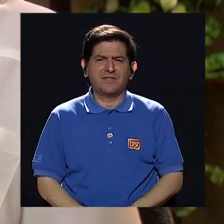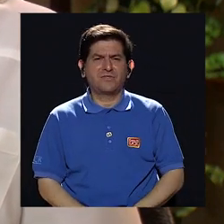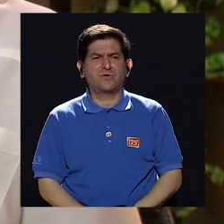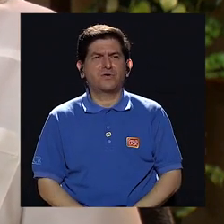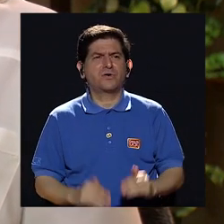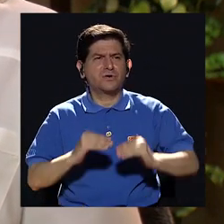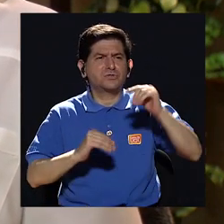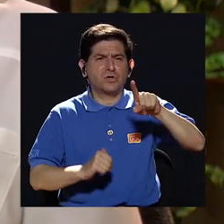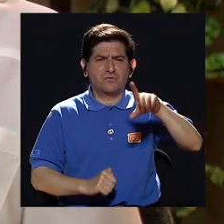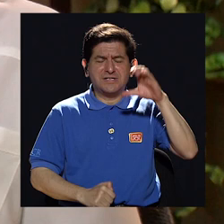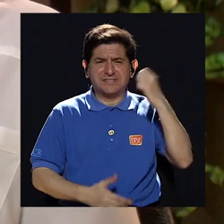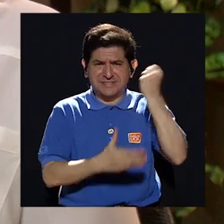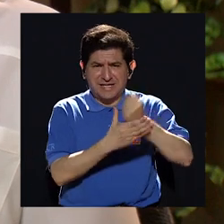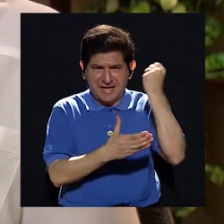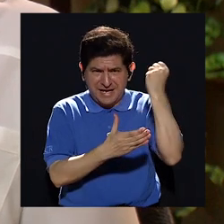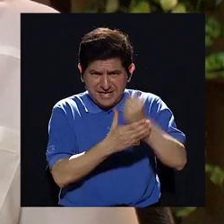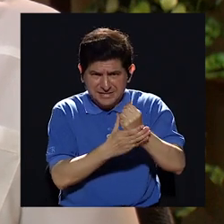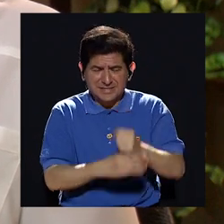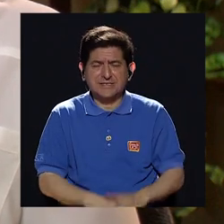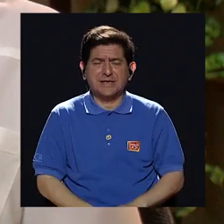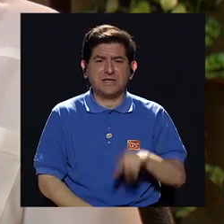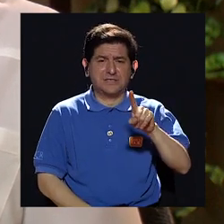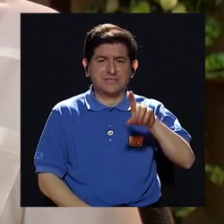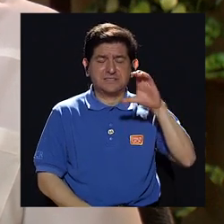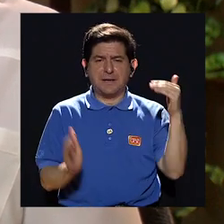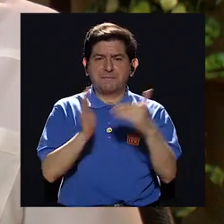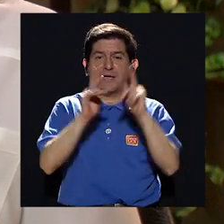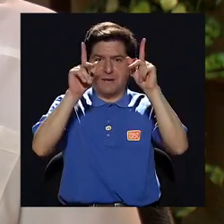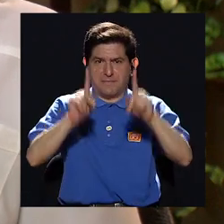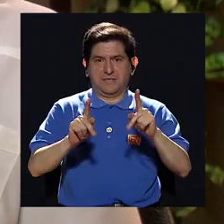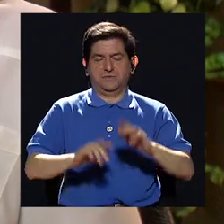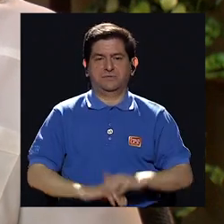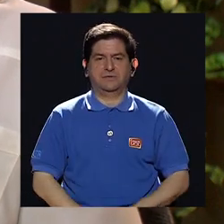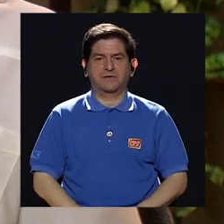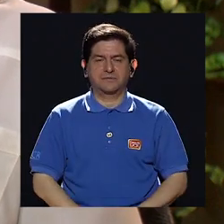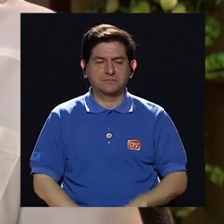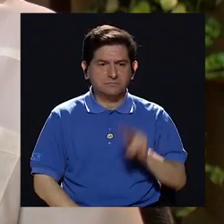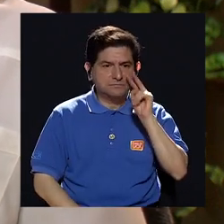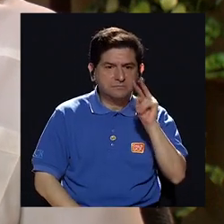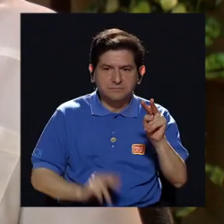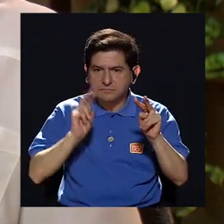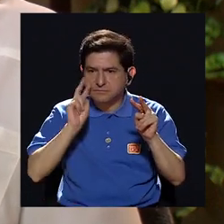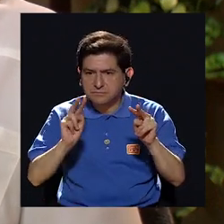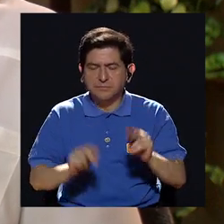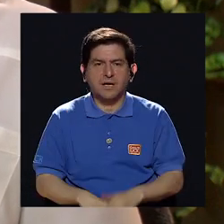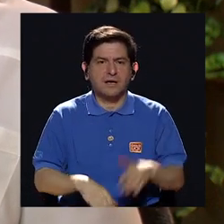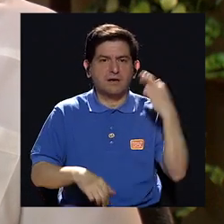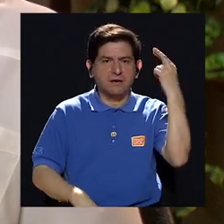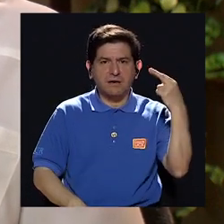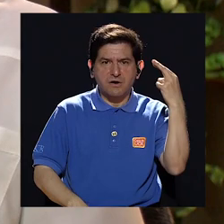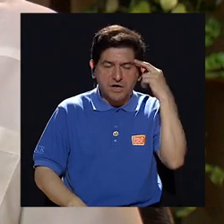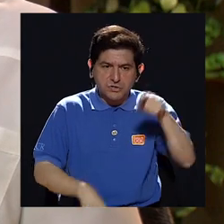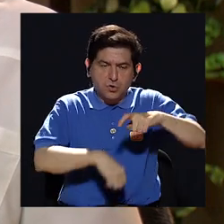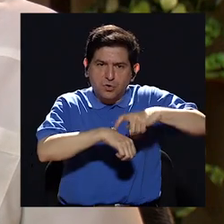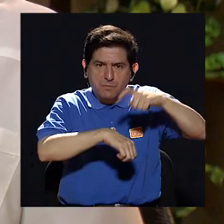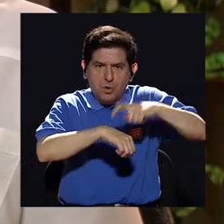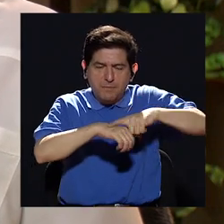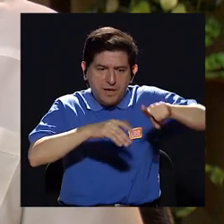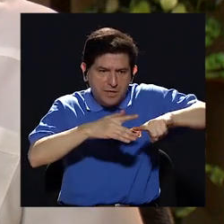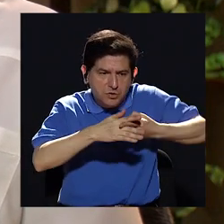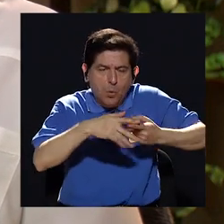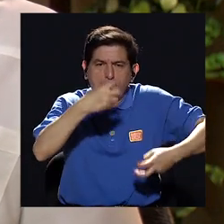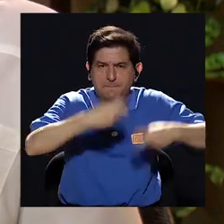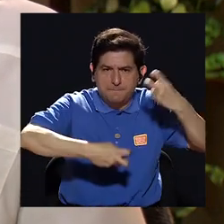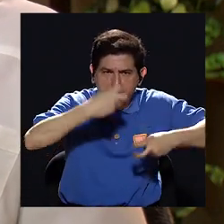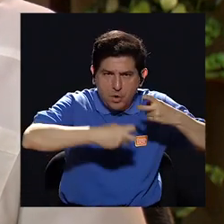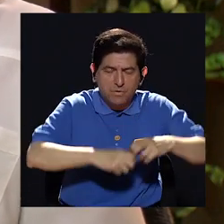100 asesinatos, muertes violentas por cada 100 mil habitantes. Entonces observamos que muchas de las causas que en ese momento originaron